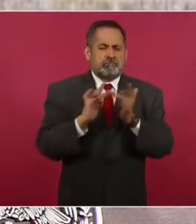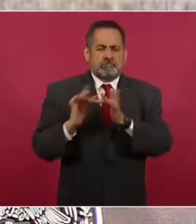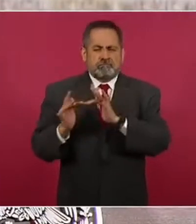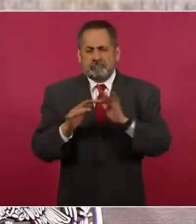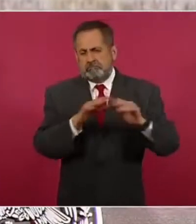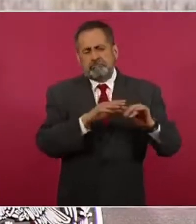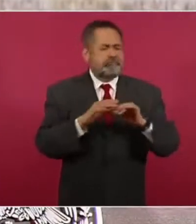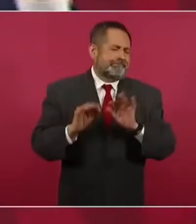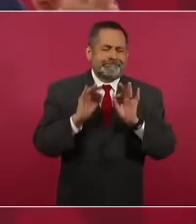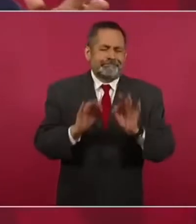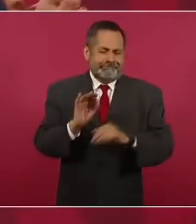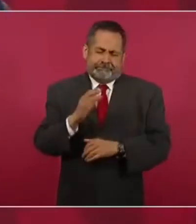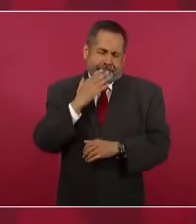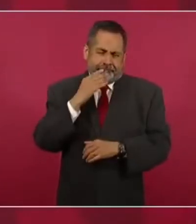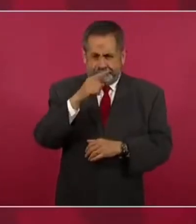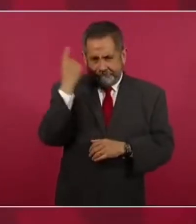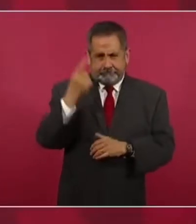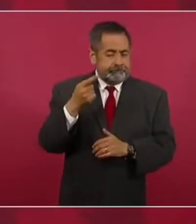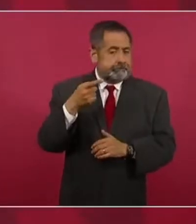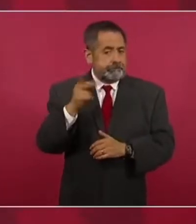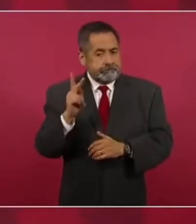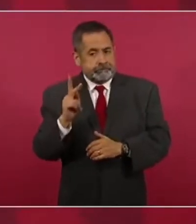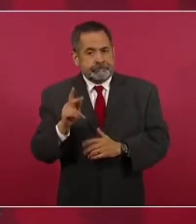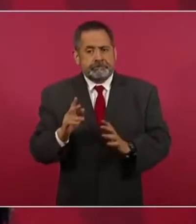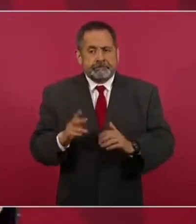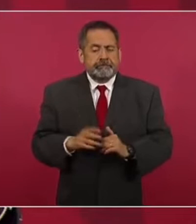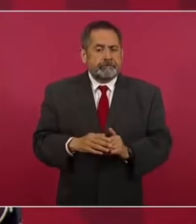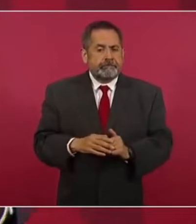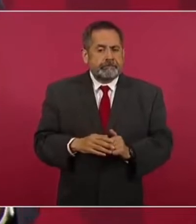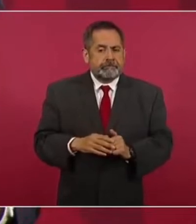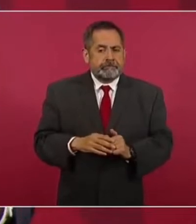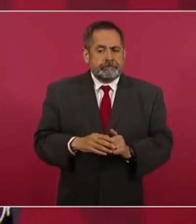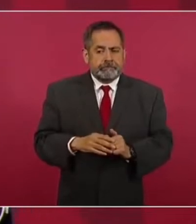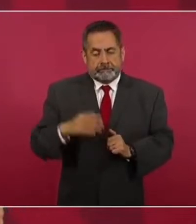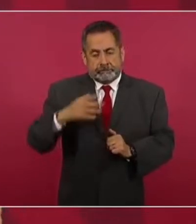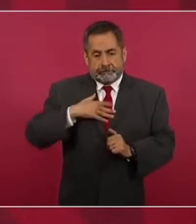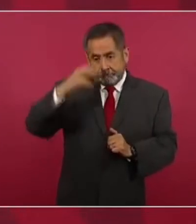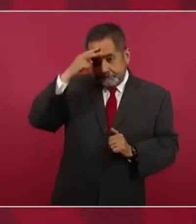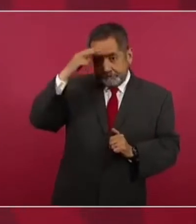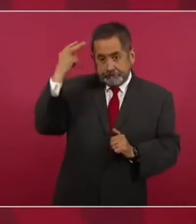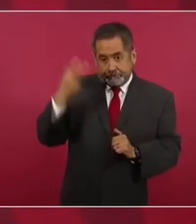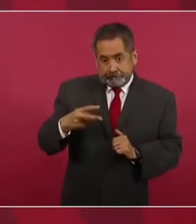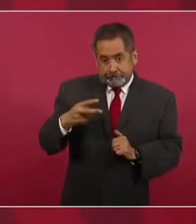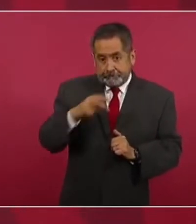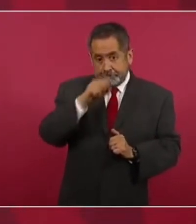pero nosotros en México tenemos